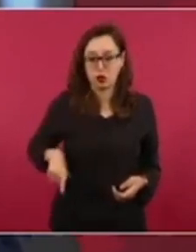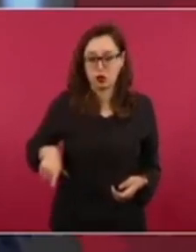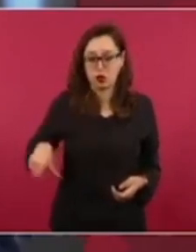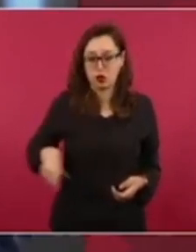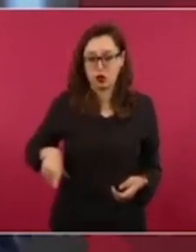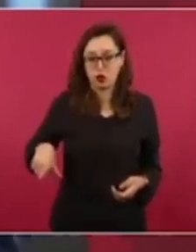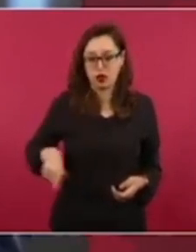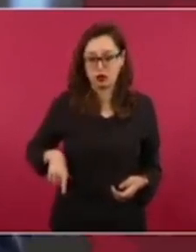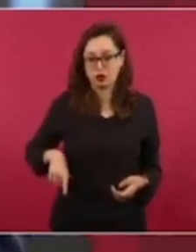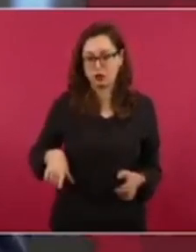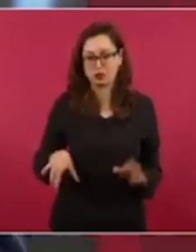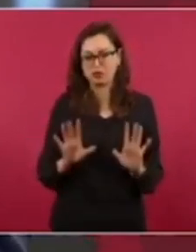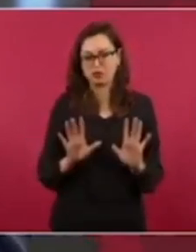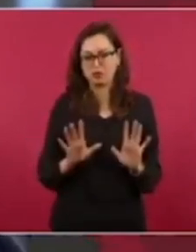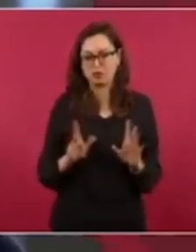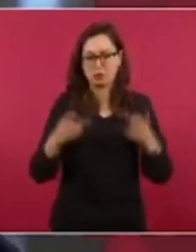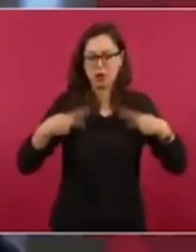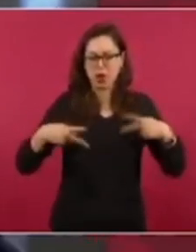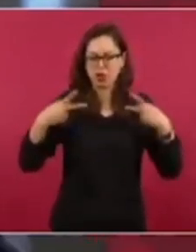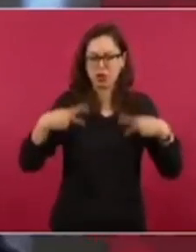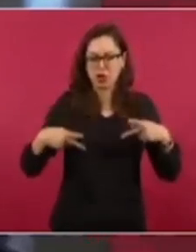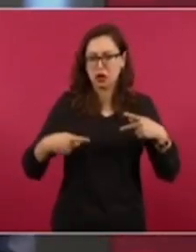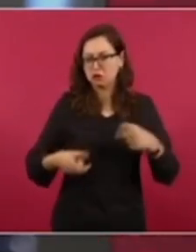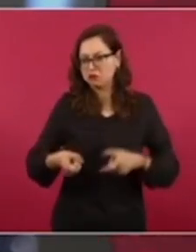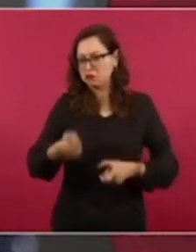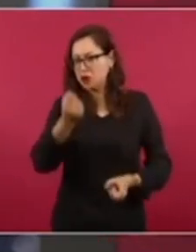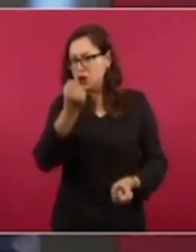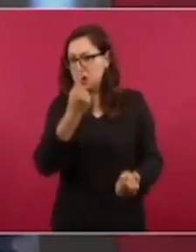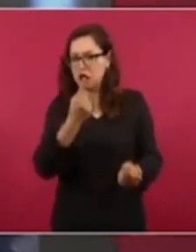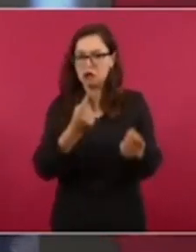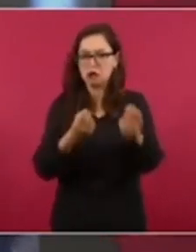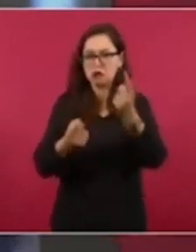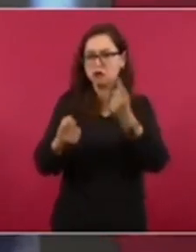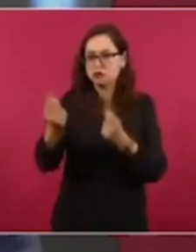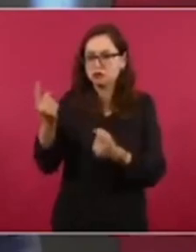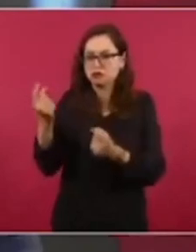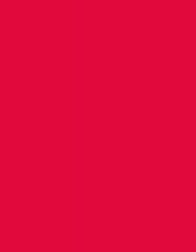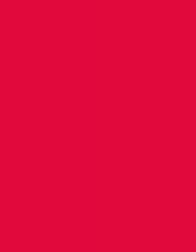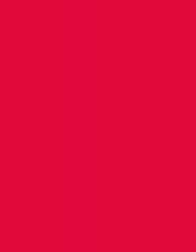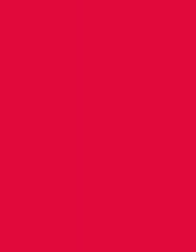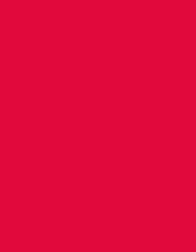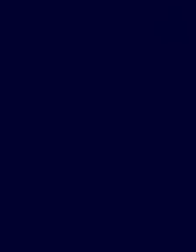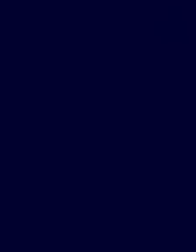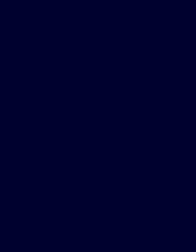guardan silencio, no abordan el tema.